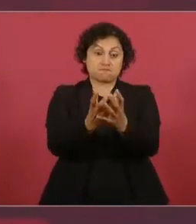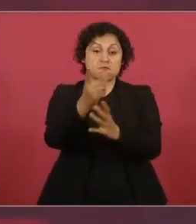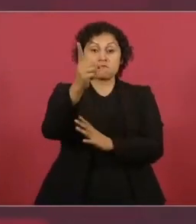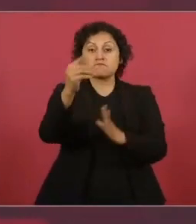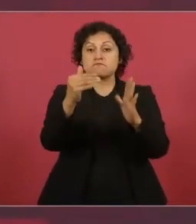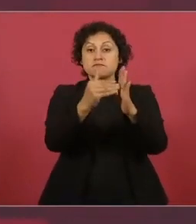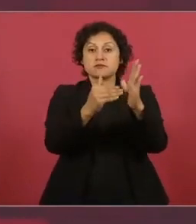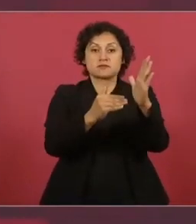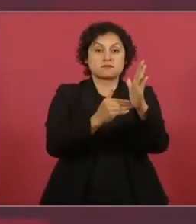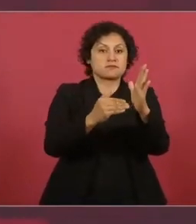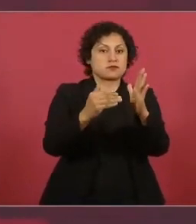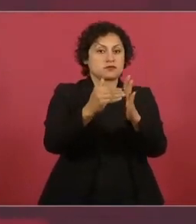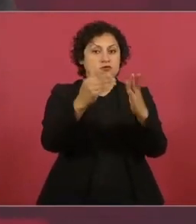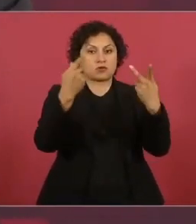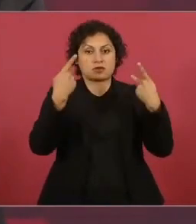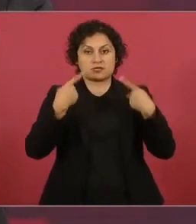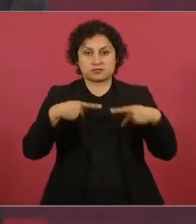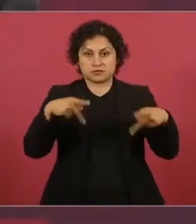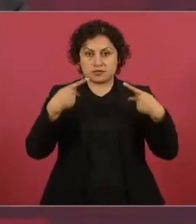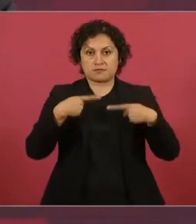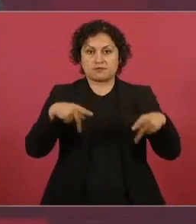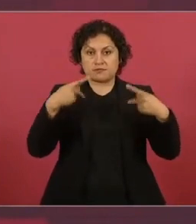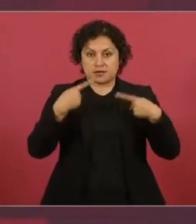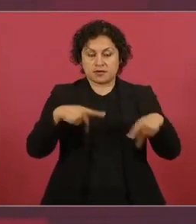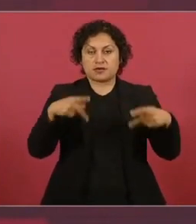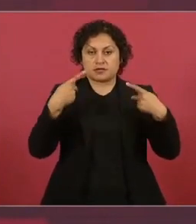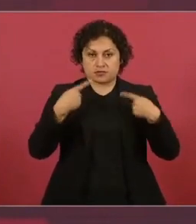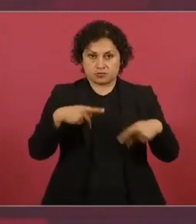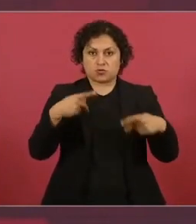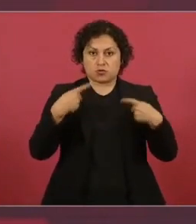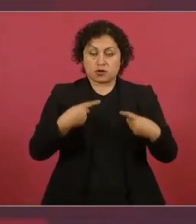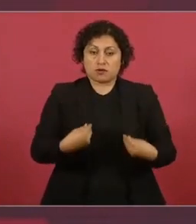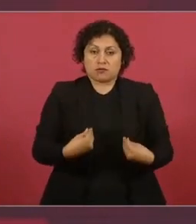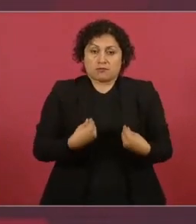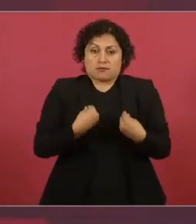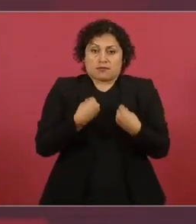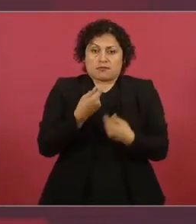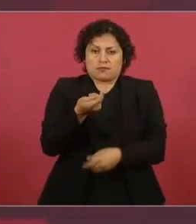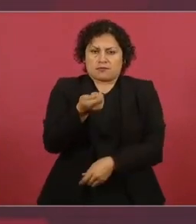que sobreviven con menos de un dólar diario